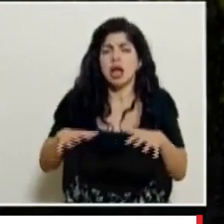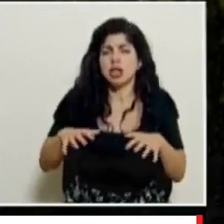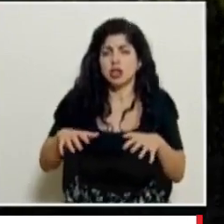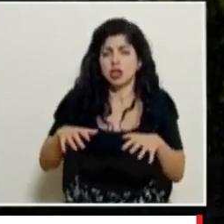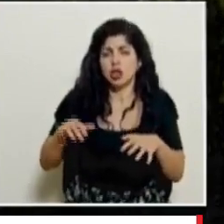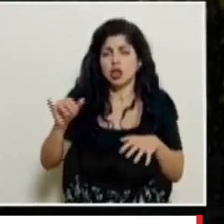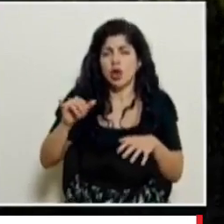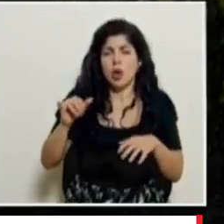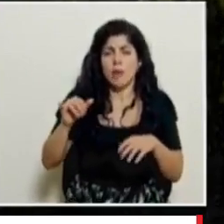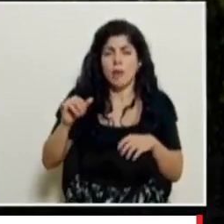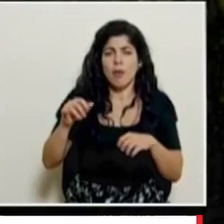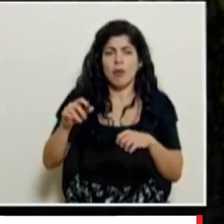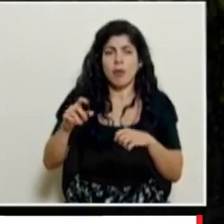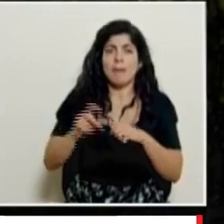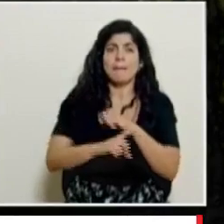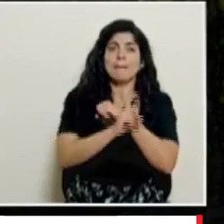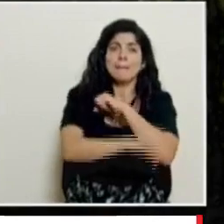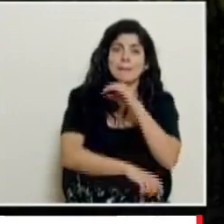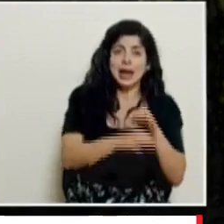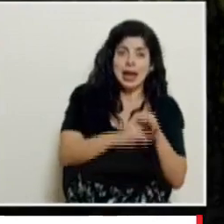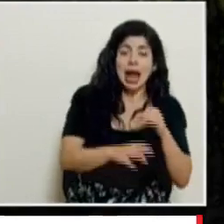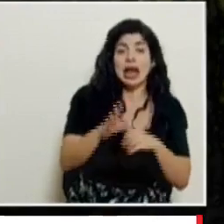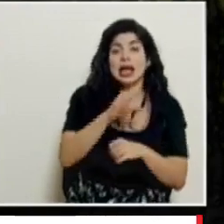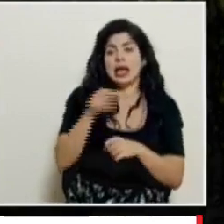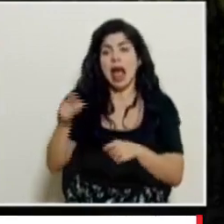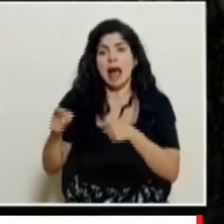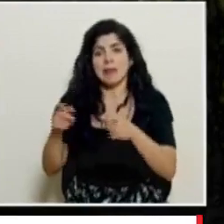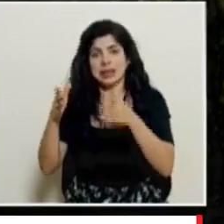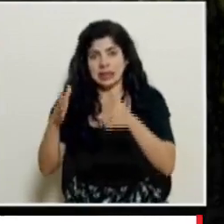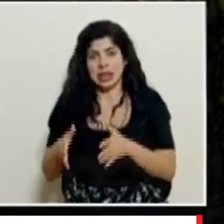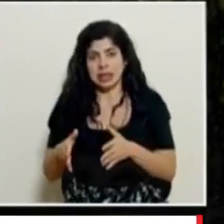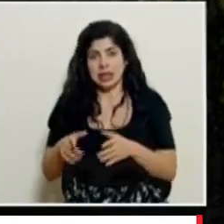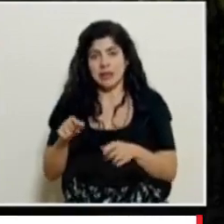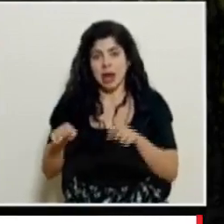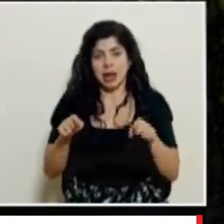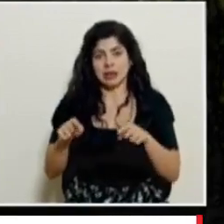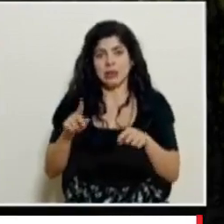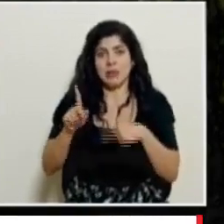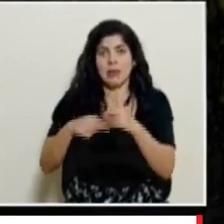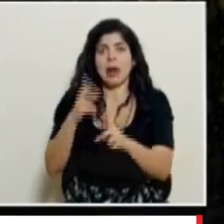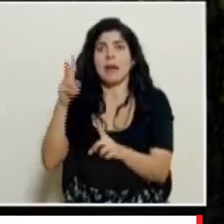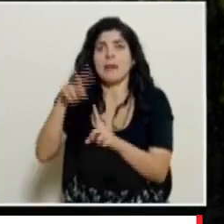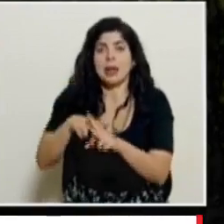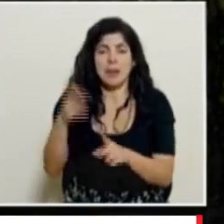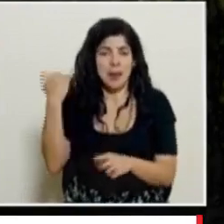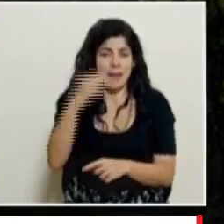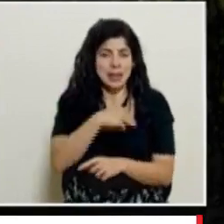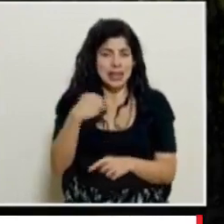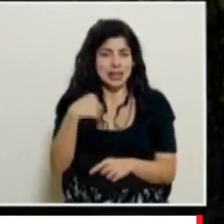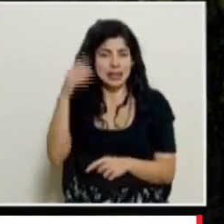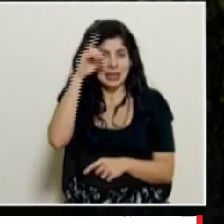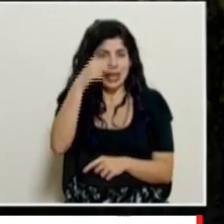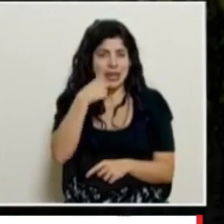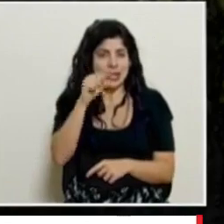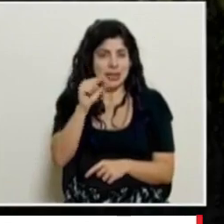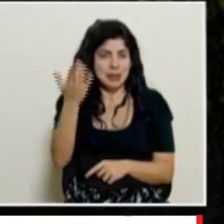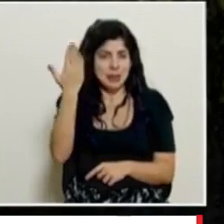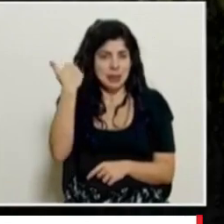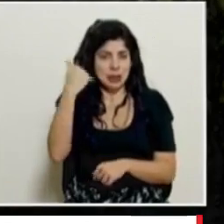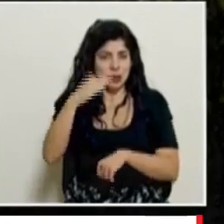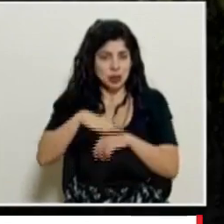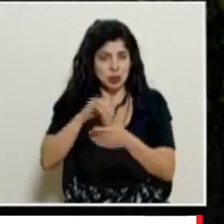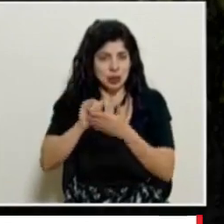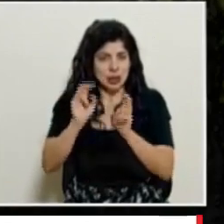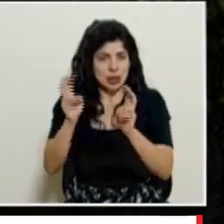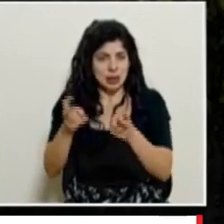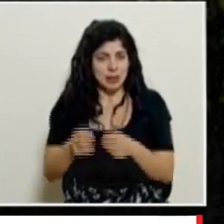y qué acciones penales se han planteado a partir de lo que expuso el señor ministro Salas la semana anterior en esos